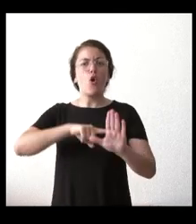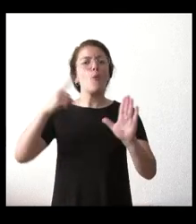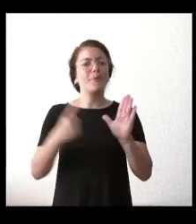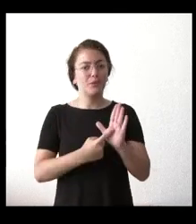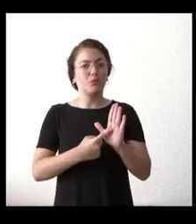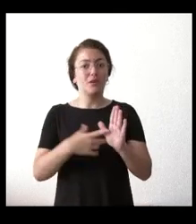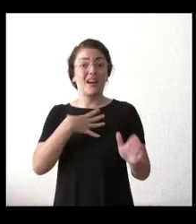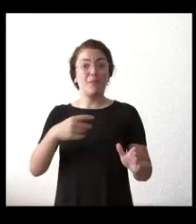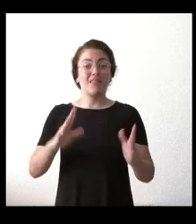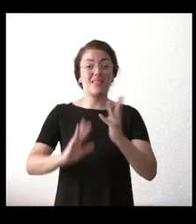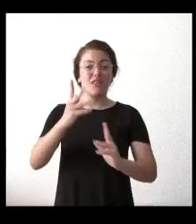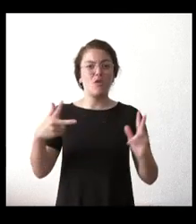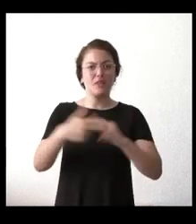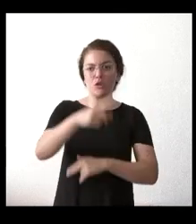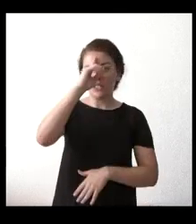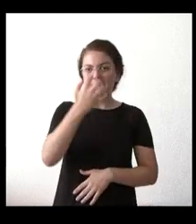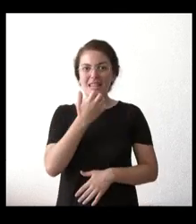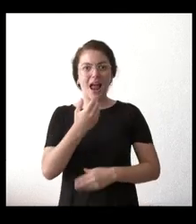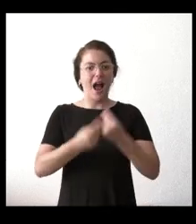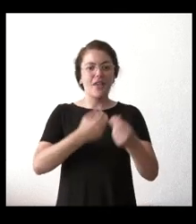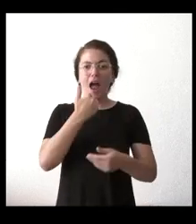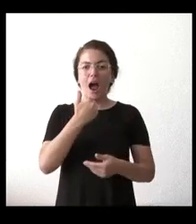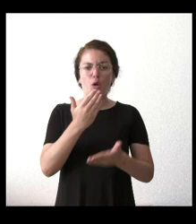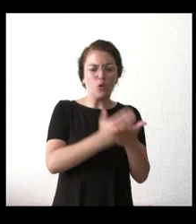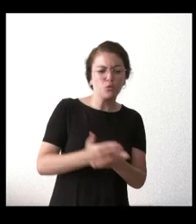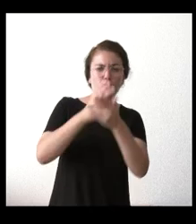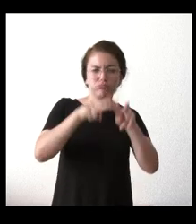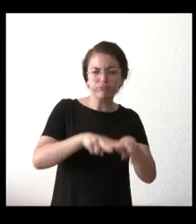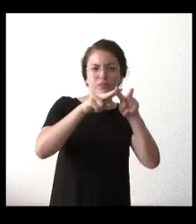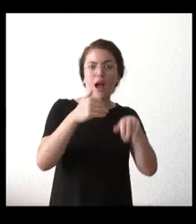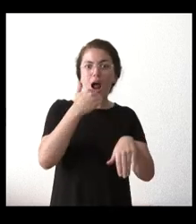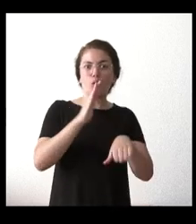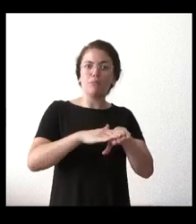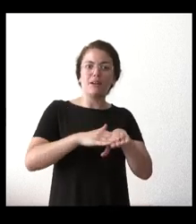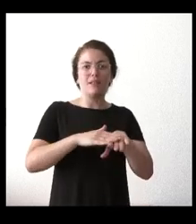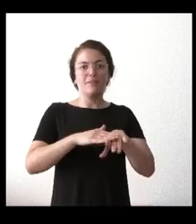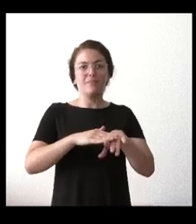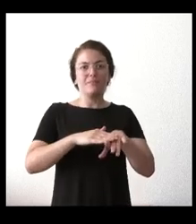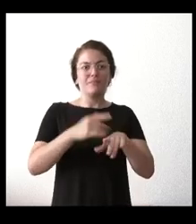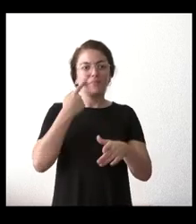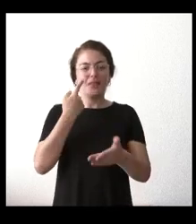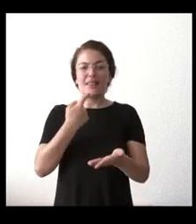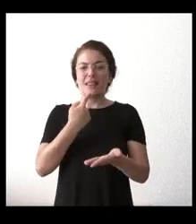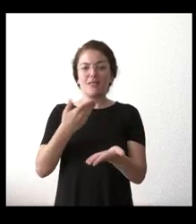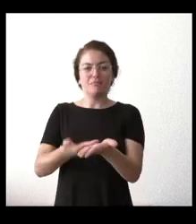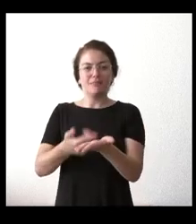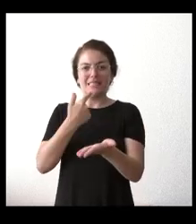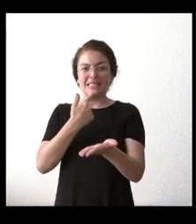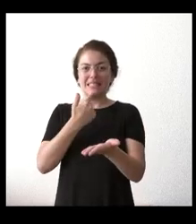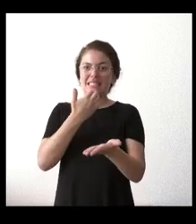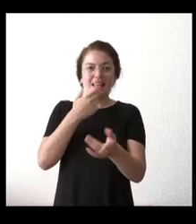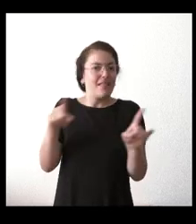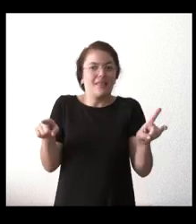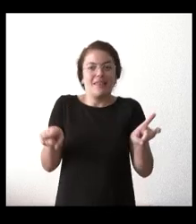¿Han hecho ustedes algún estudio, algún informe, algo que concluya que lo que ustedes mantienen en la Junta y es que hubiera dado igual